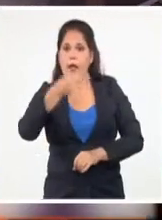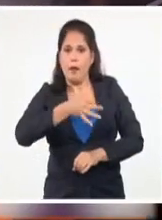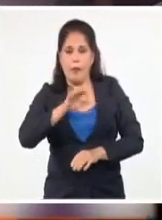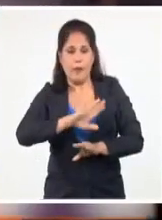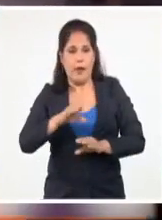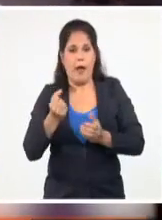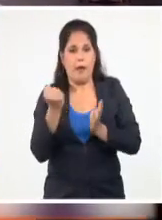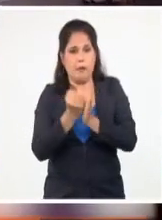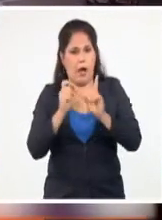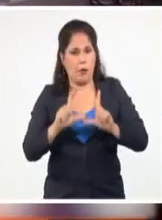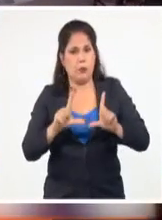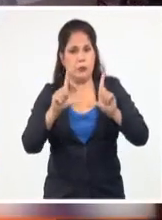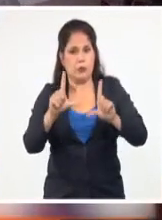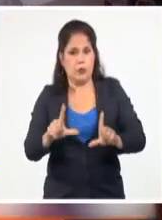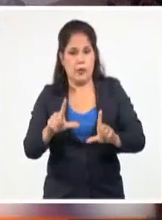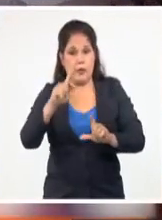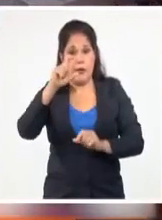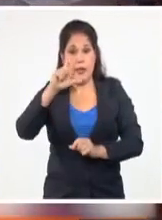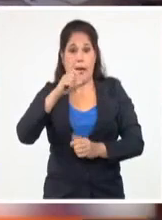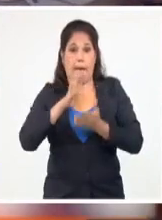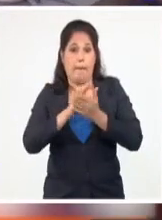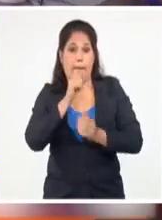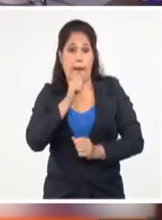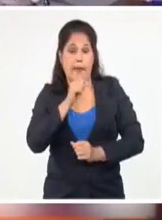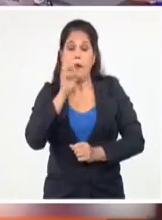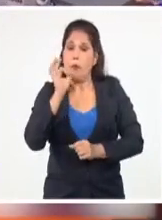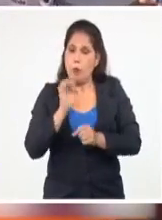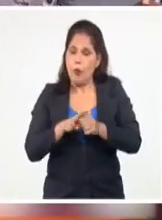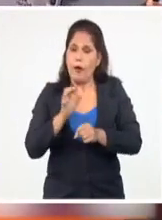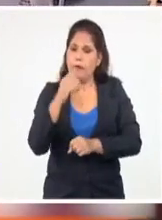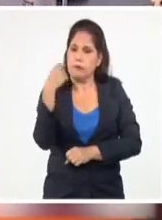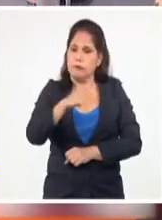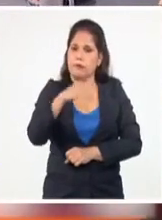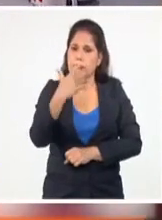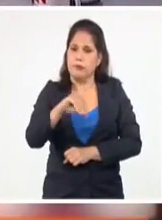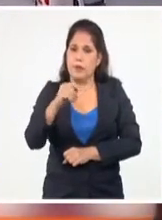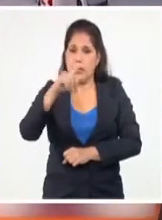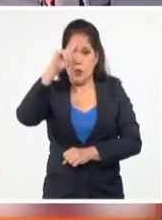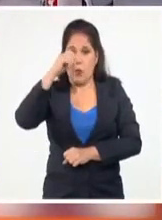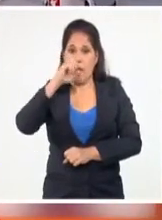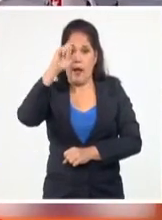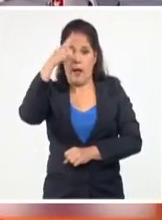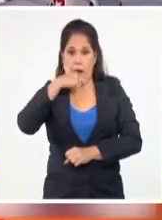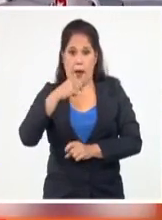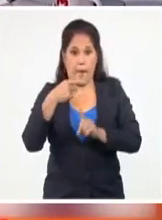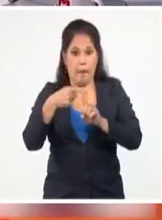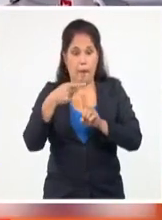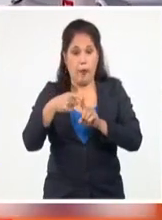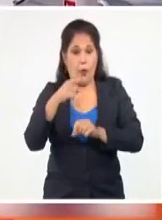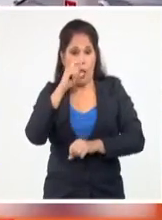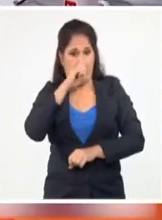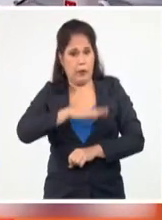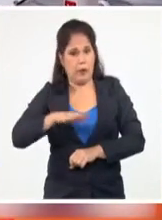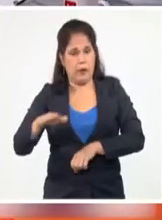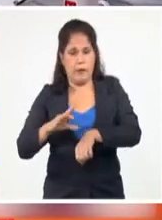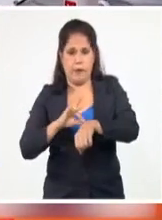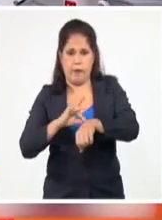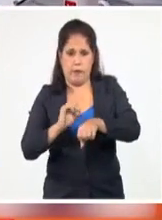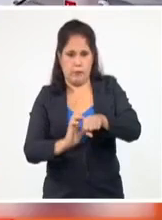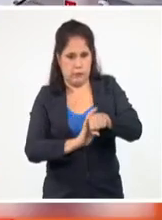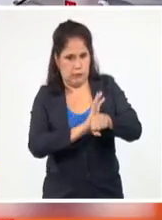otorgado el autorizo del segment para el inicio del ensayo clínico de Soberana Plus para niños convalescientes de COVID-19,